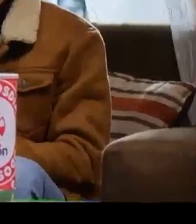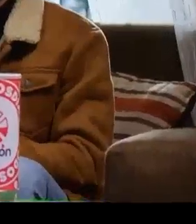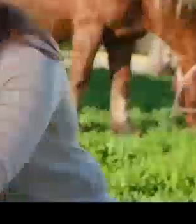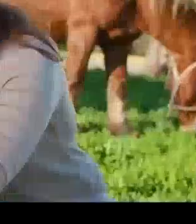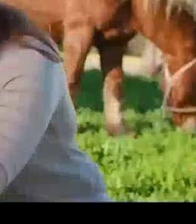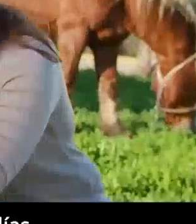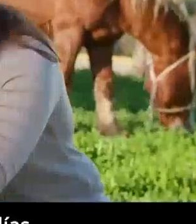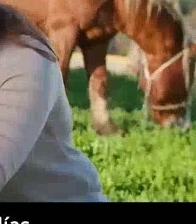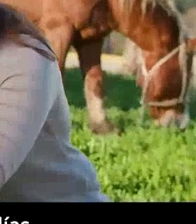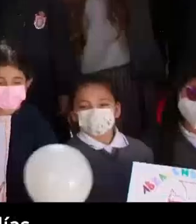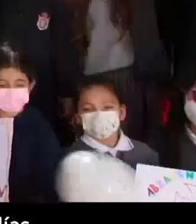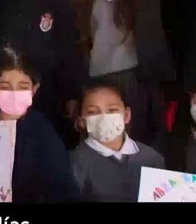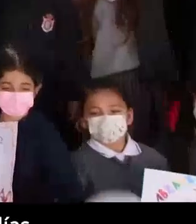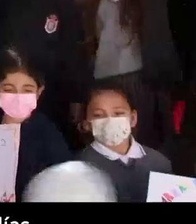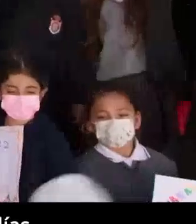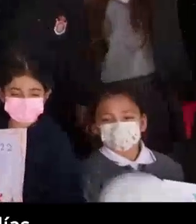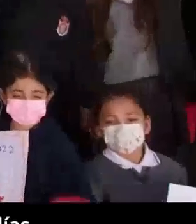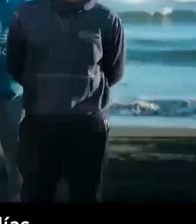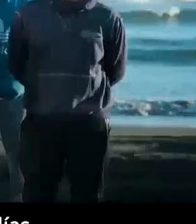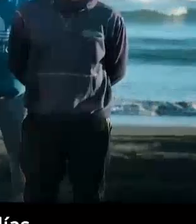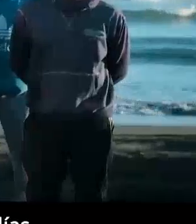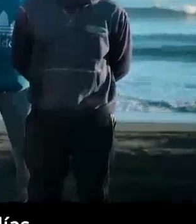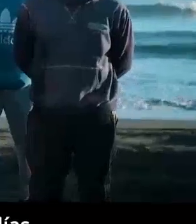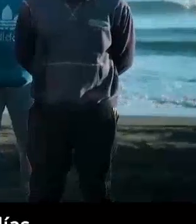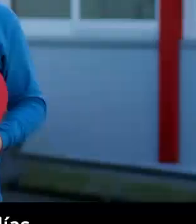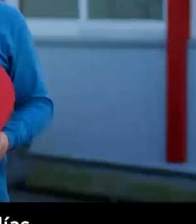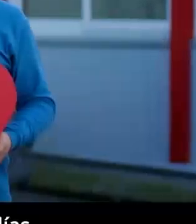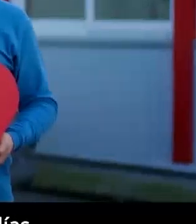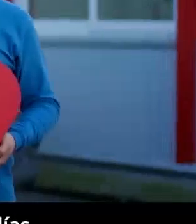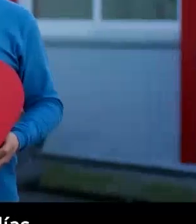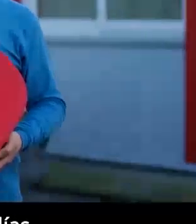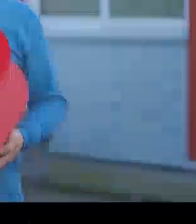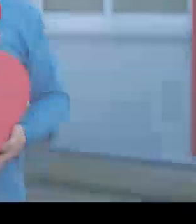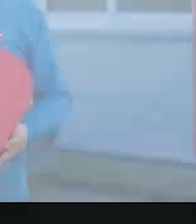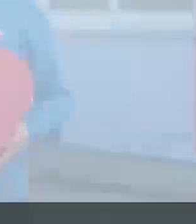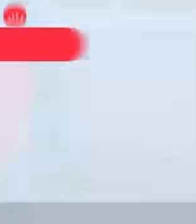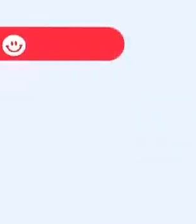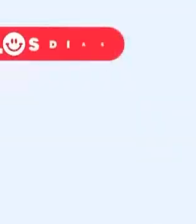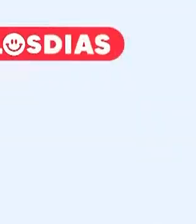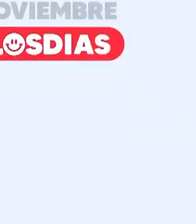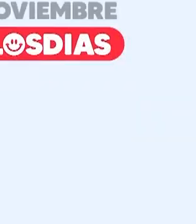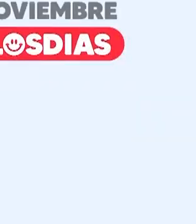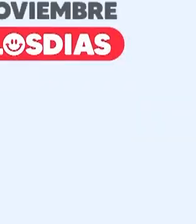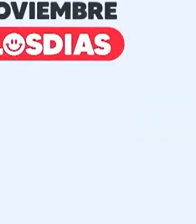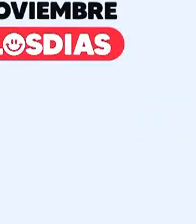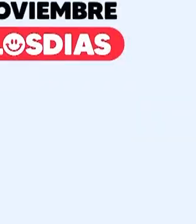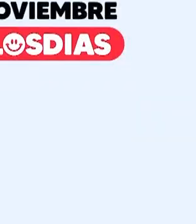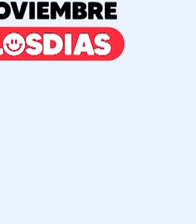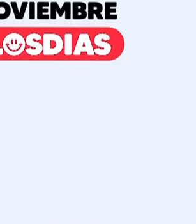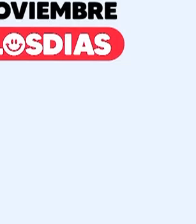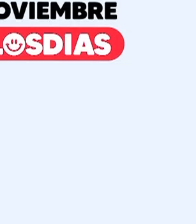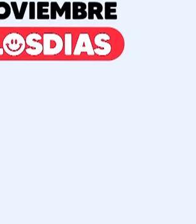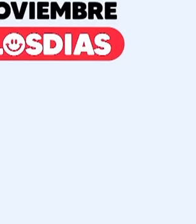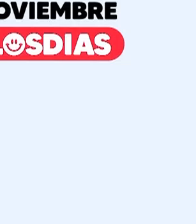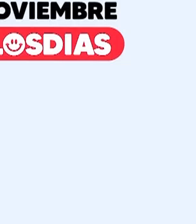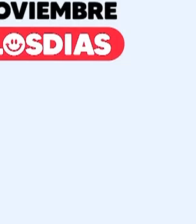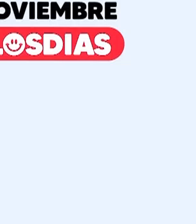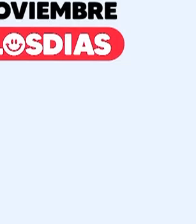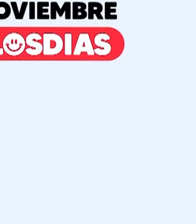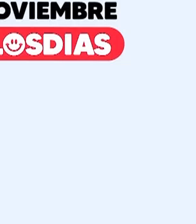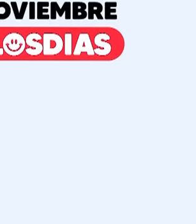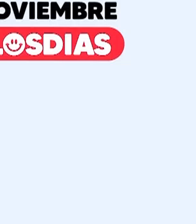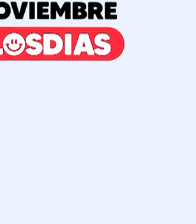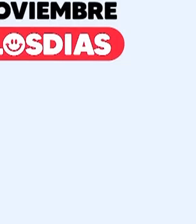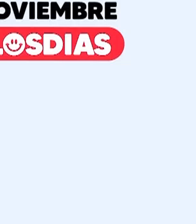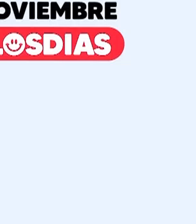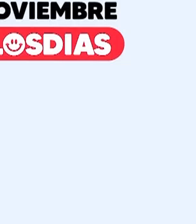todos. La Teletón nos hace bien a todos, todos los días. Teletón. Cuatro instintos de no de hambre y todos